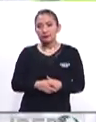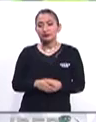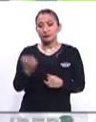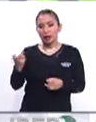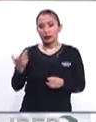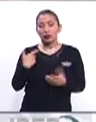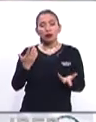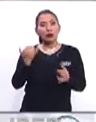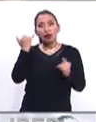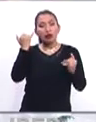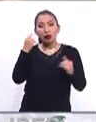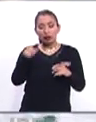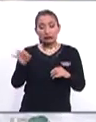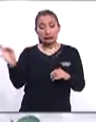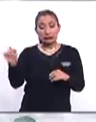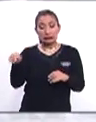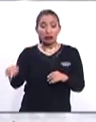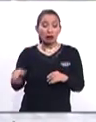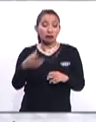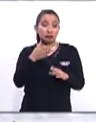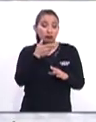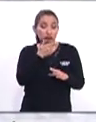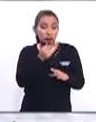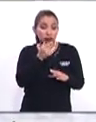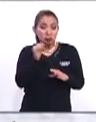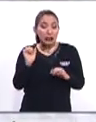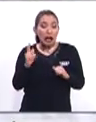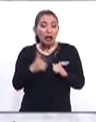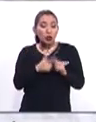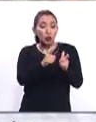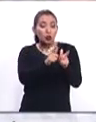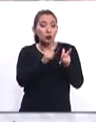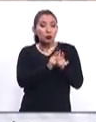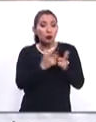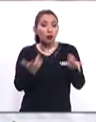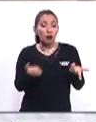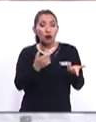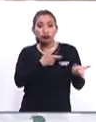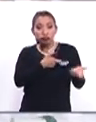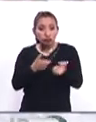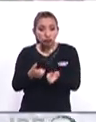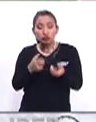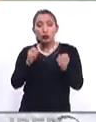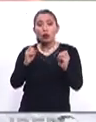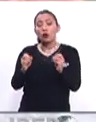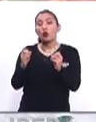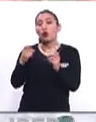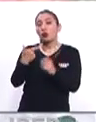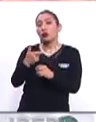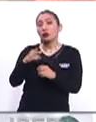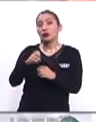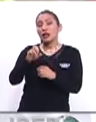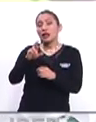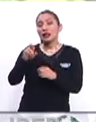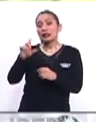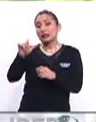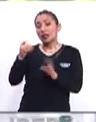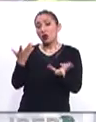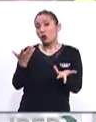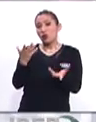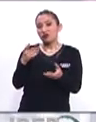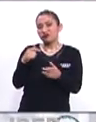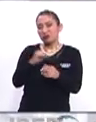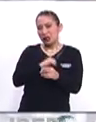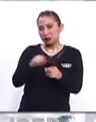eso se atribuye posiblemente que sea de alguna guerrilla o algún grupo armado ilegal.